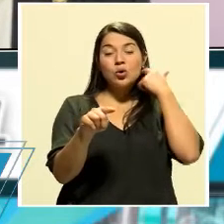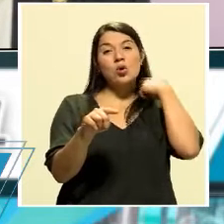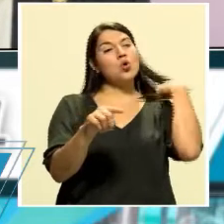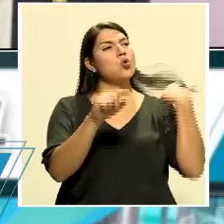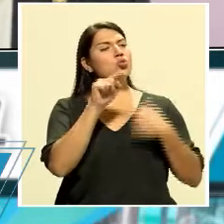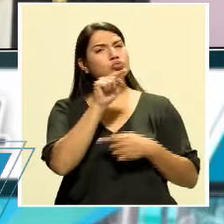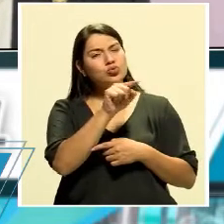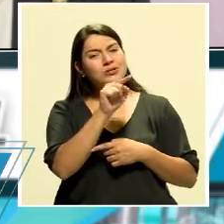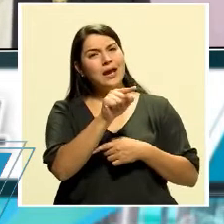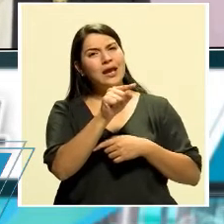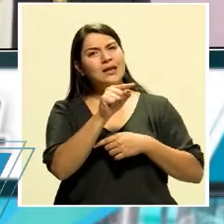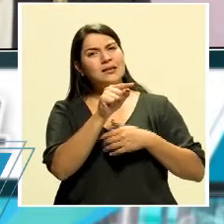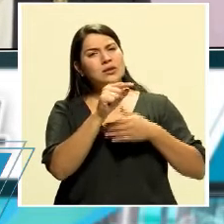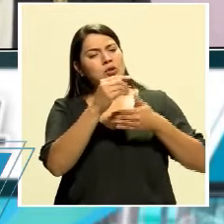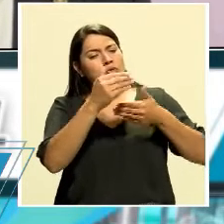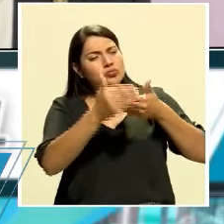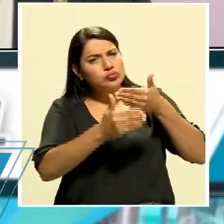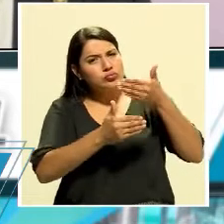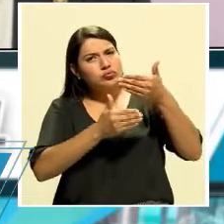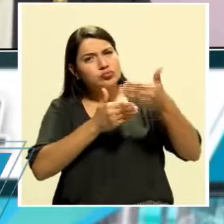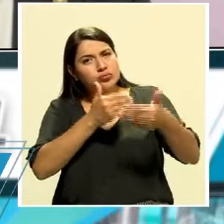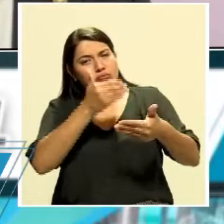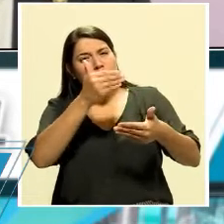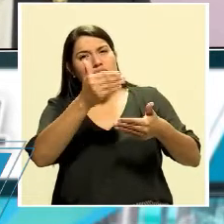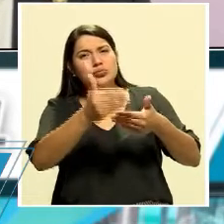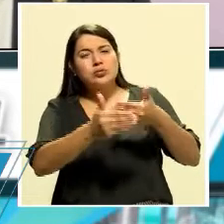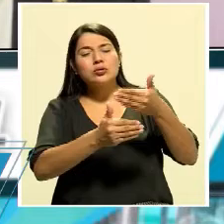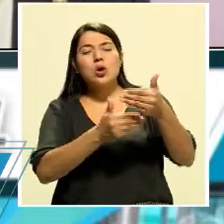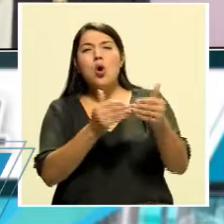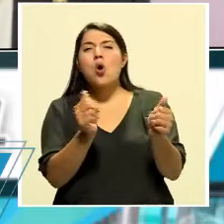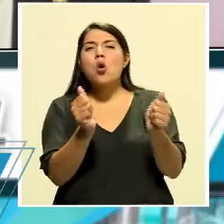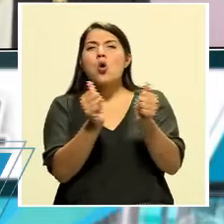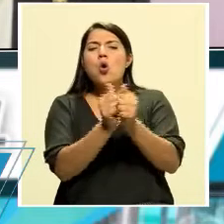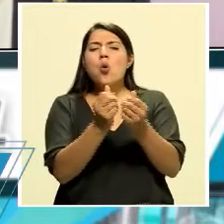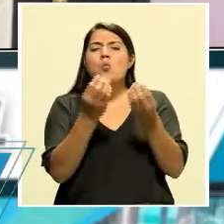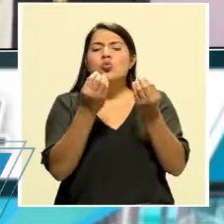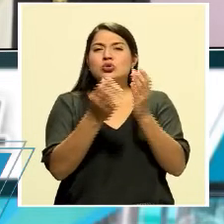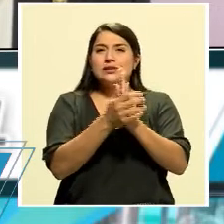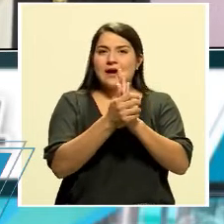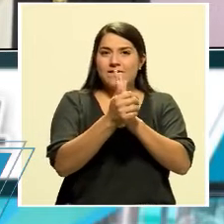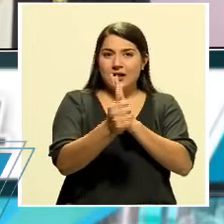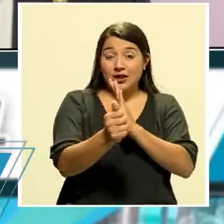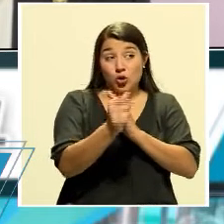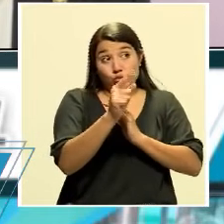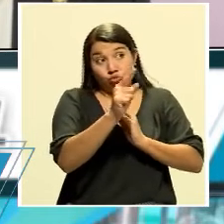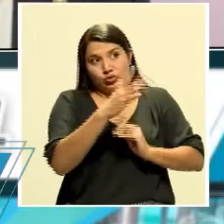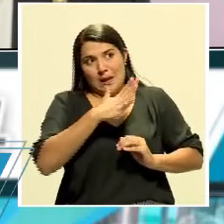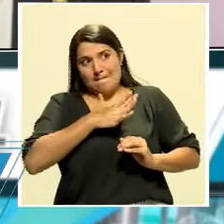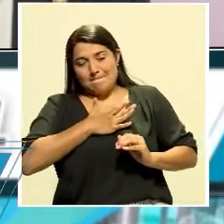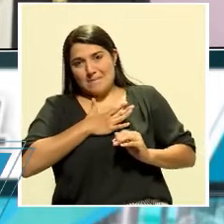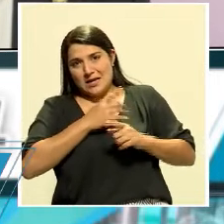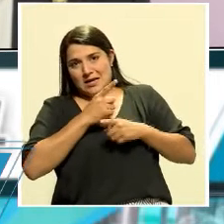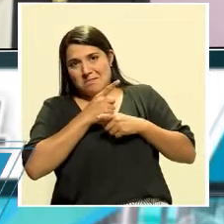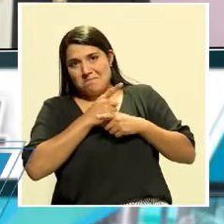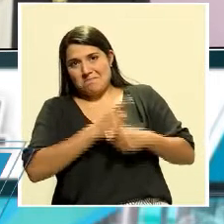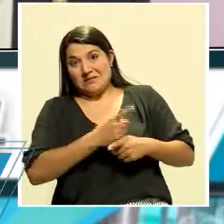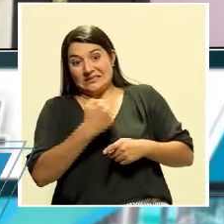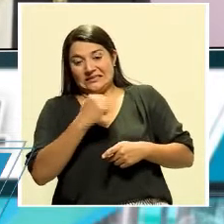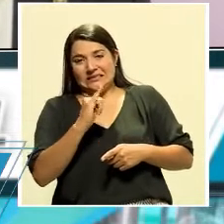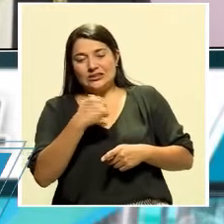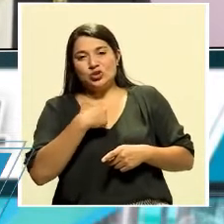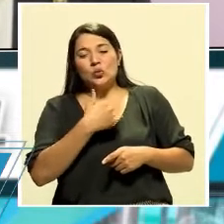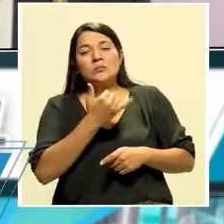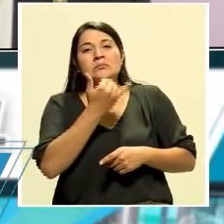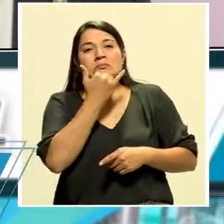graduando con mucha, diría yo, habilidad. Ahora usted me corrige si fue habilidad o qué